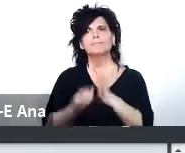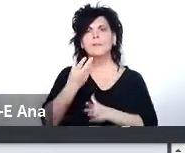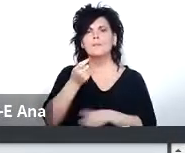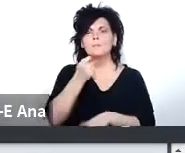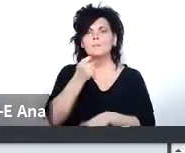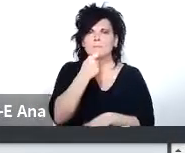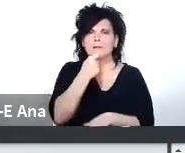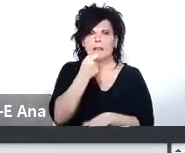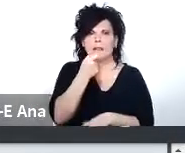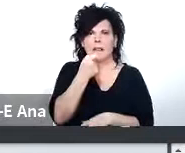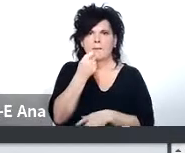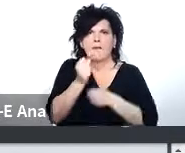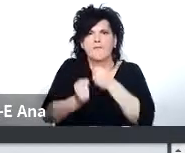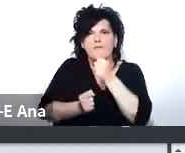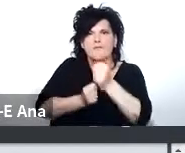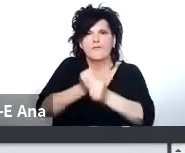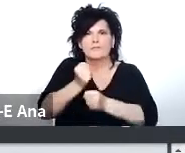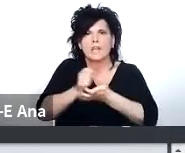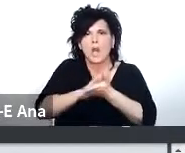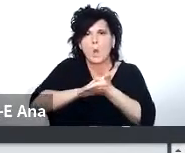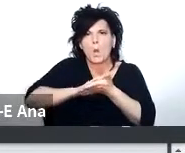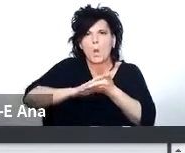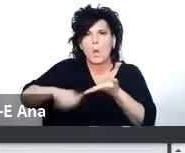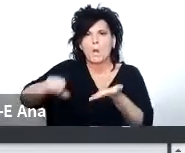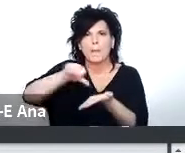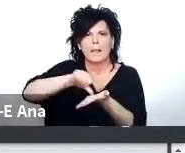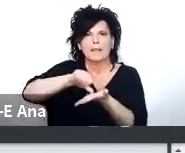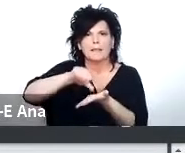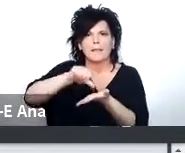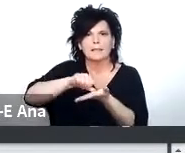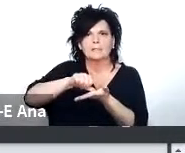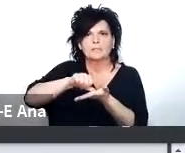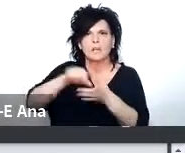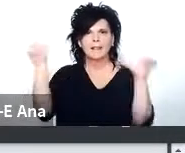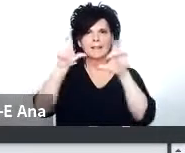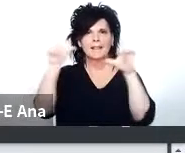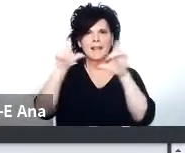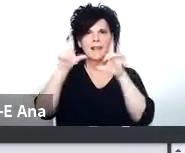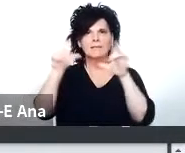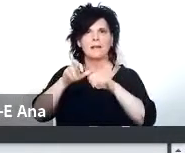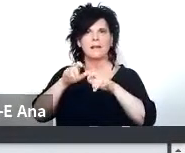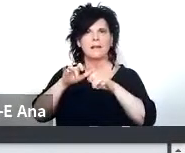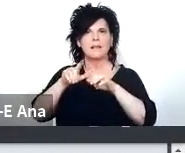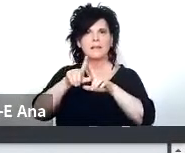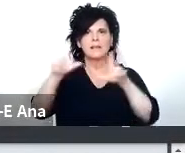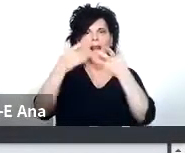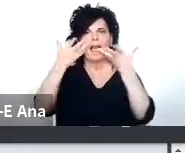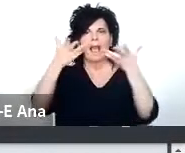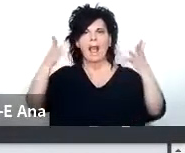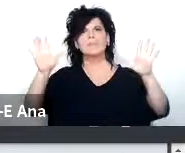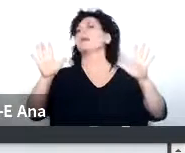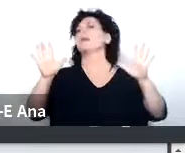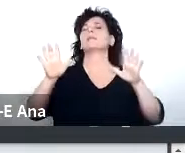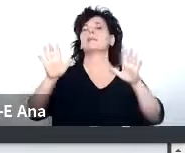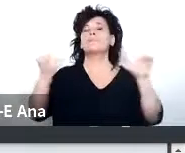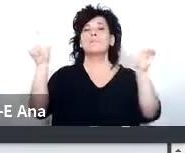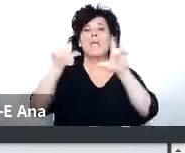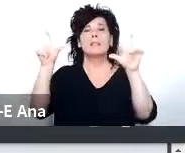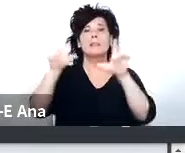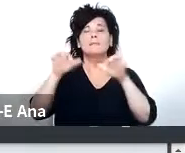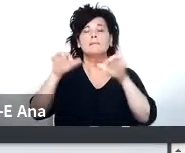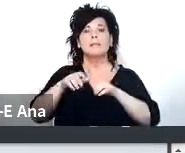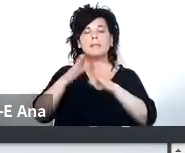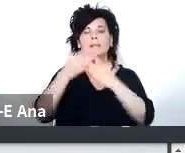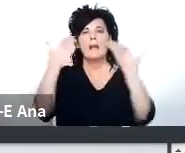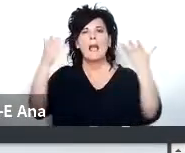operan las primeras nuevas estaciones de la televisión digital abierta la televisión digital abierta surge